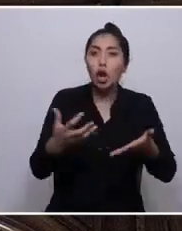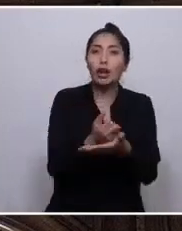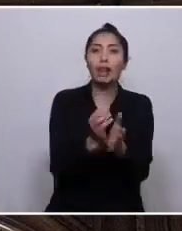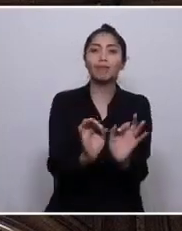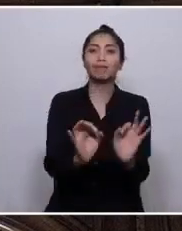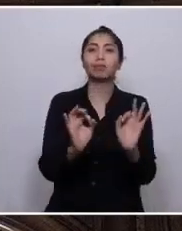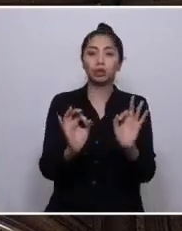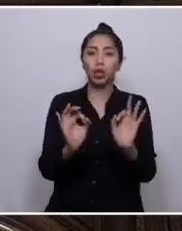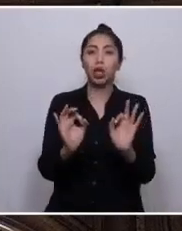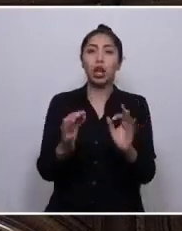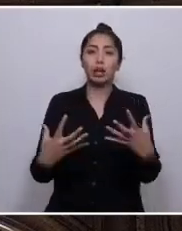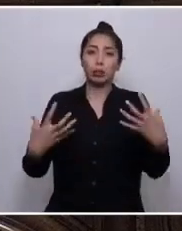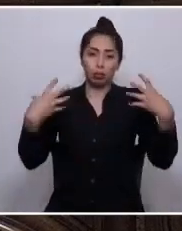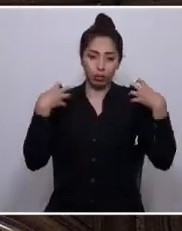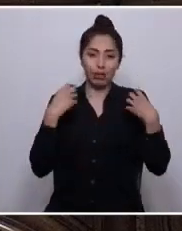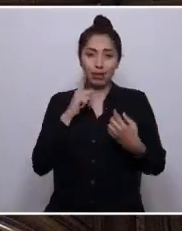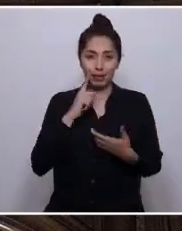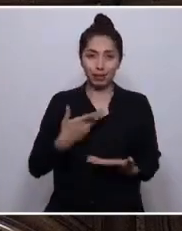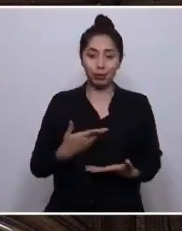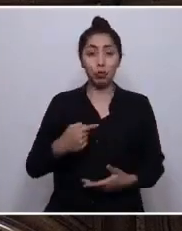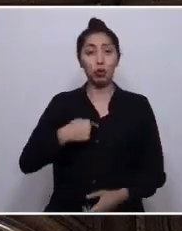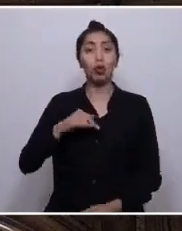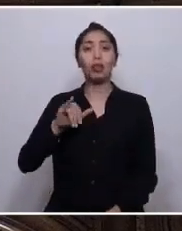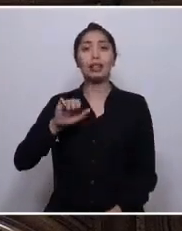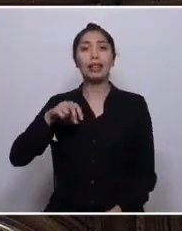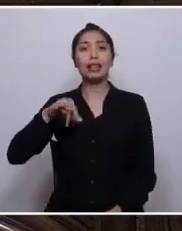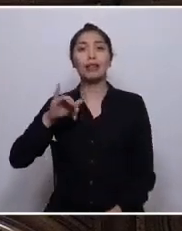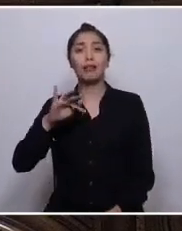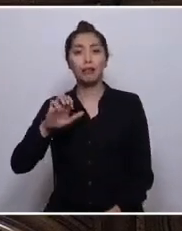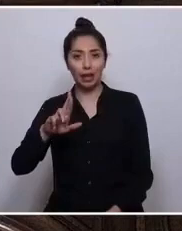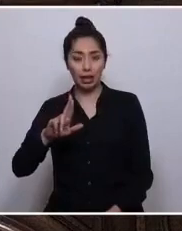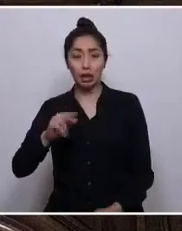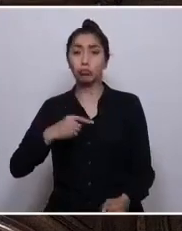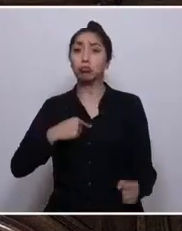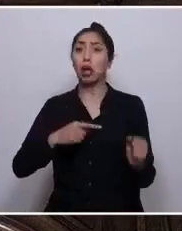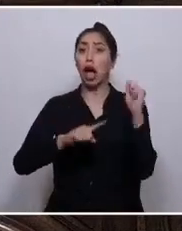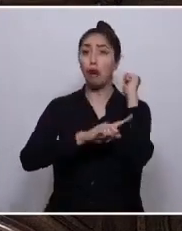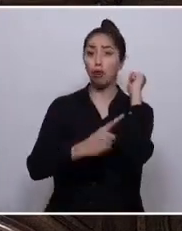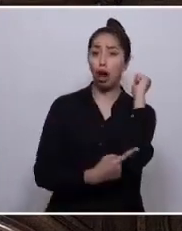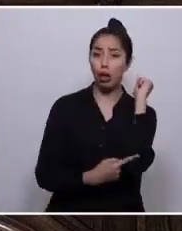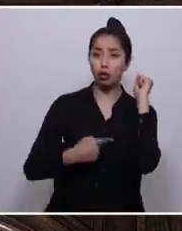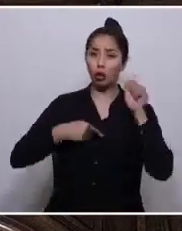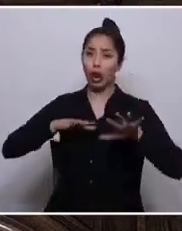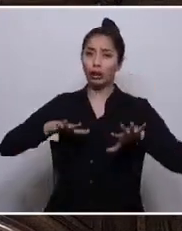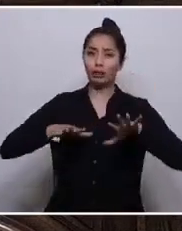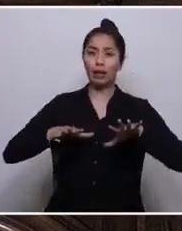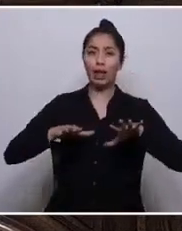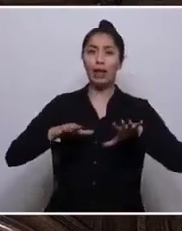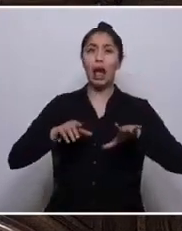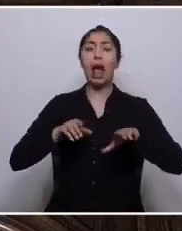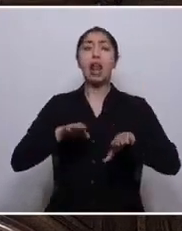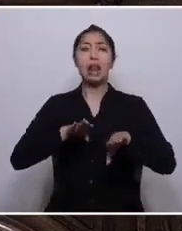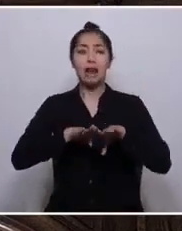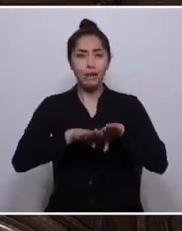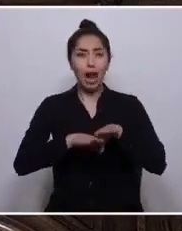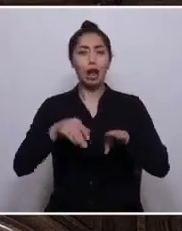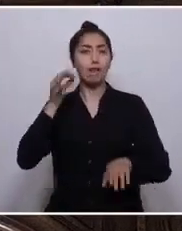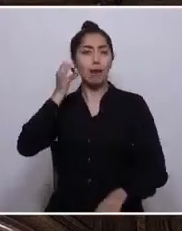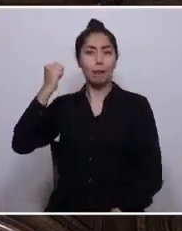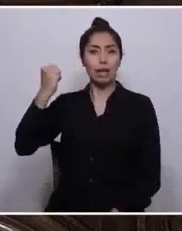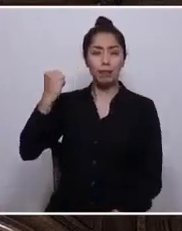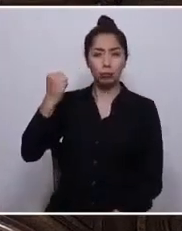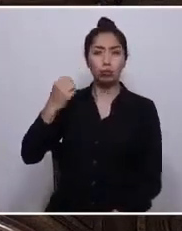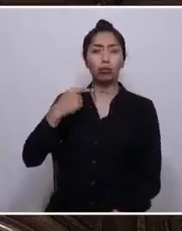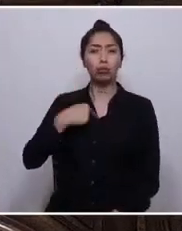encomendada. Soy Jennifer, soy abogada, soy activista, lesbiana y feminista, soy aprendiz de